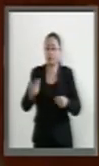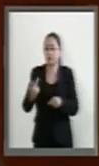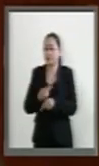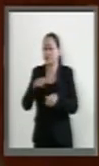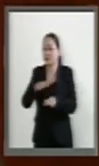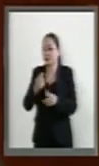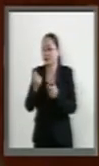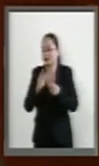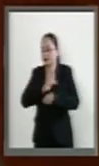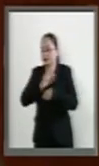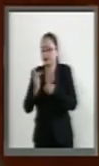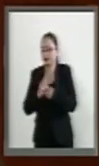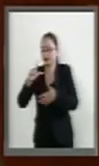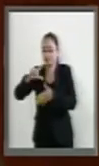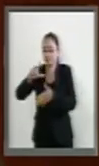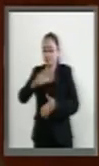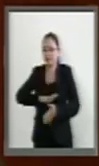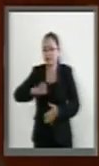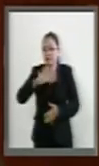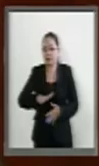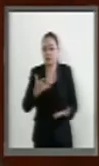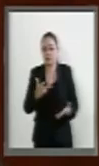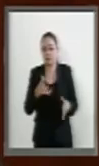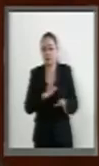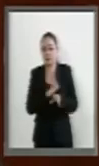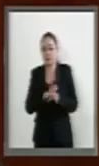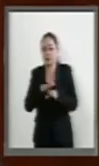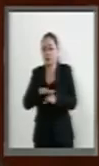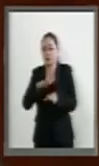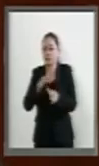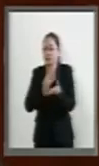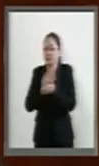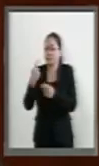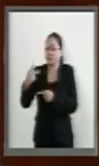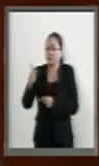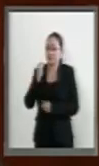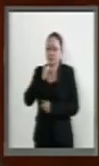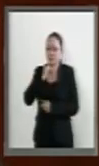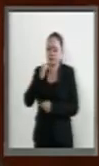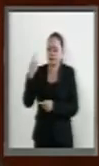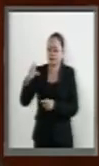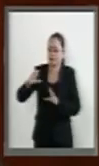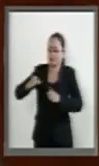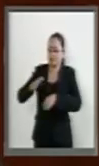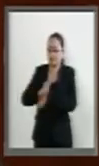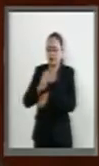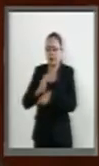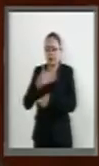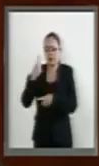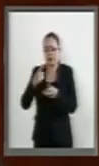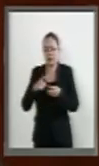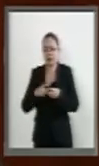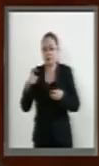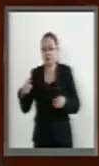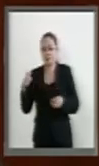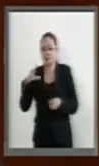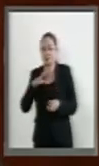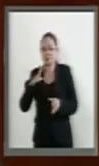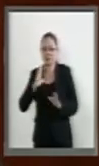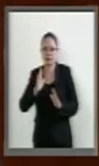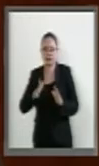algunos países de Latinoamérica, como la decisión del Senado brasileño de apartar de forma